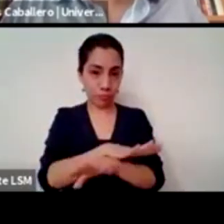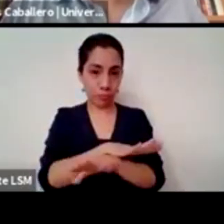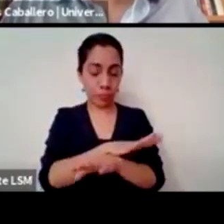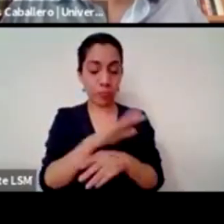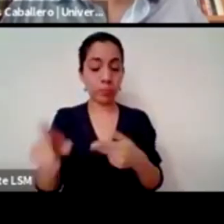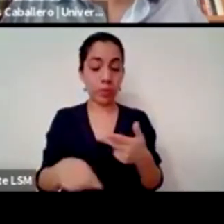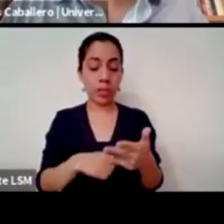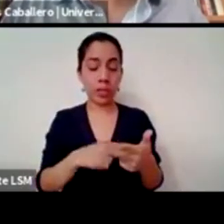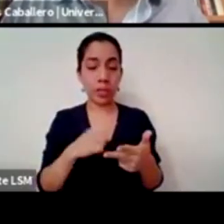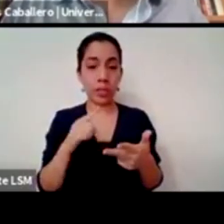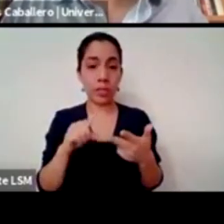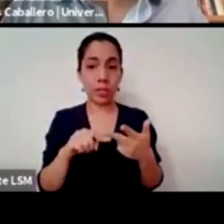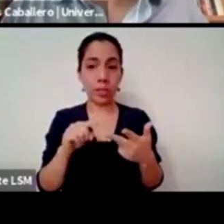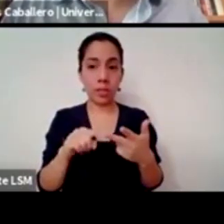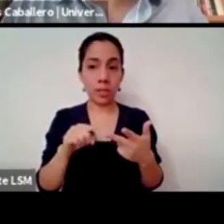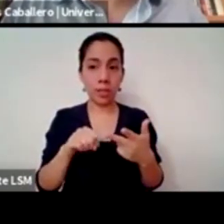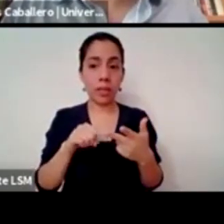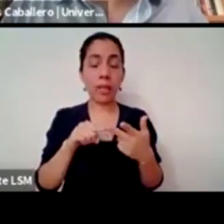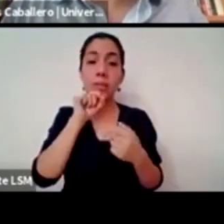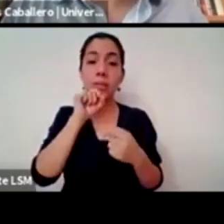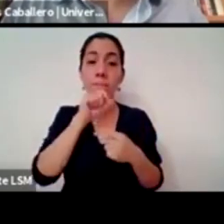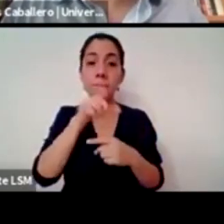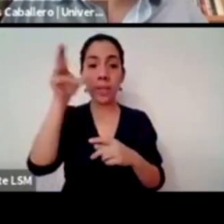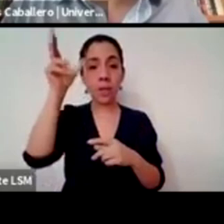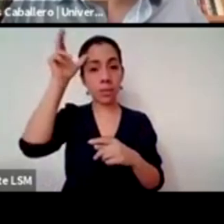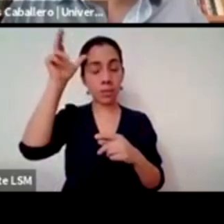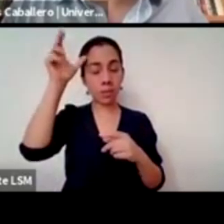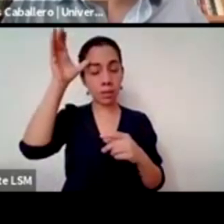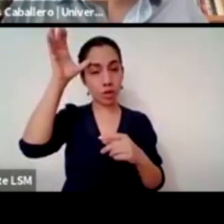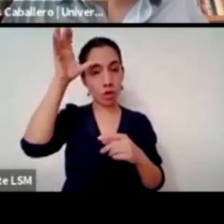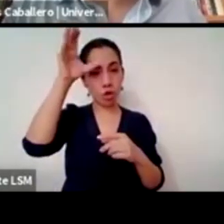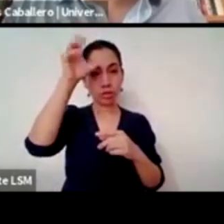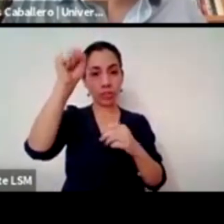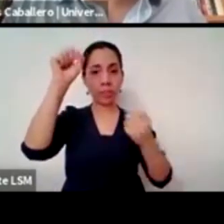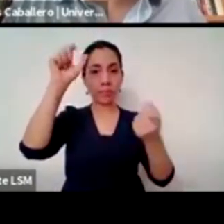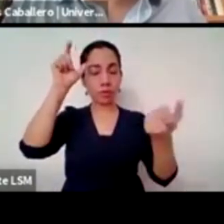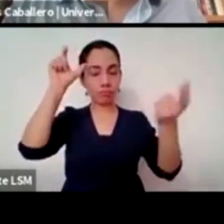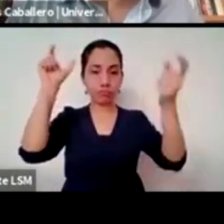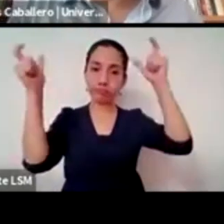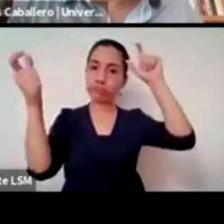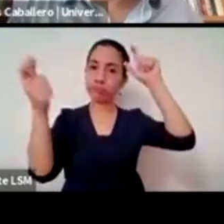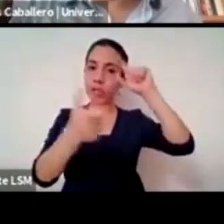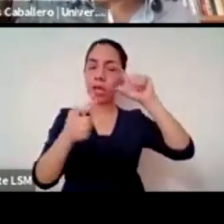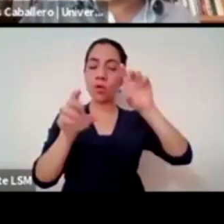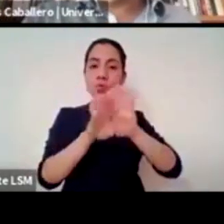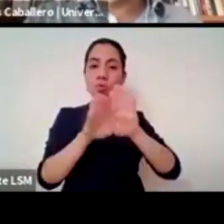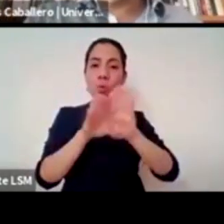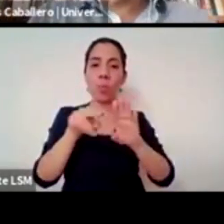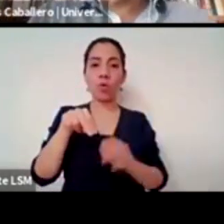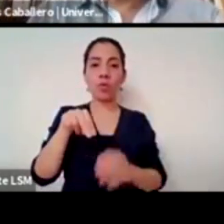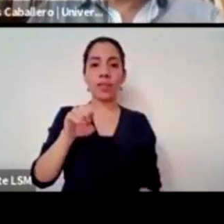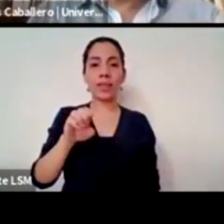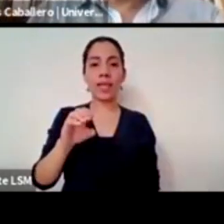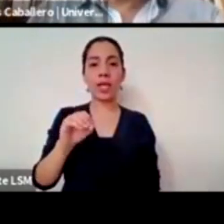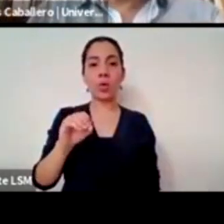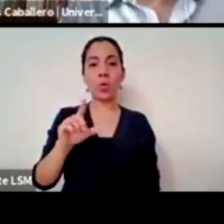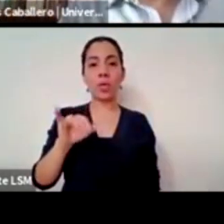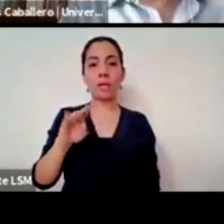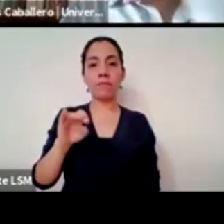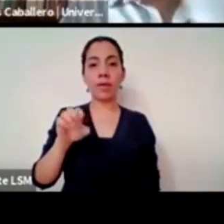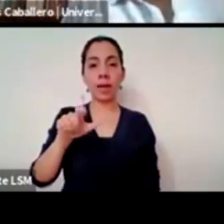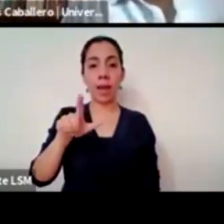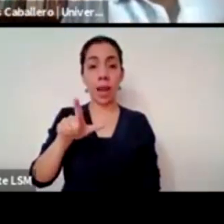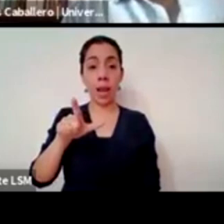concepción neoliberal y capitalista de los hijos como propiedad de los padres el